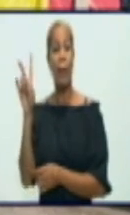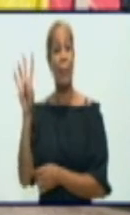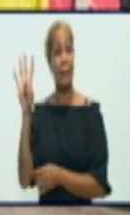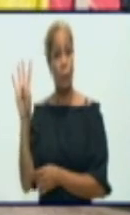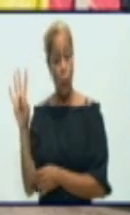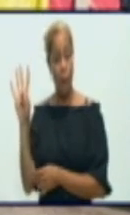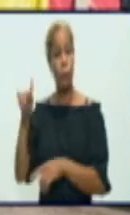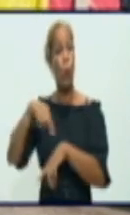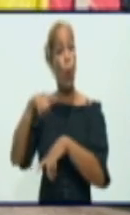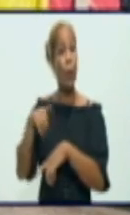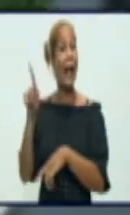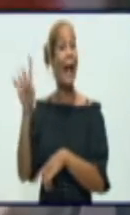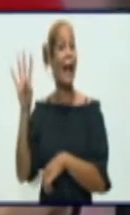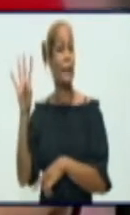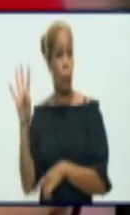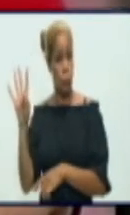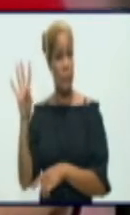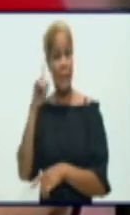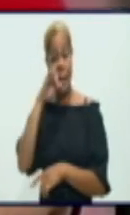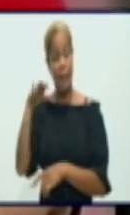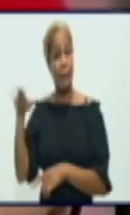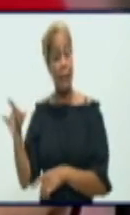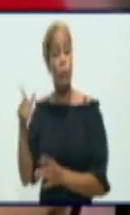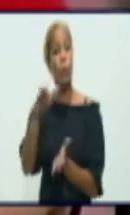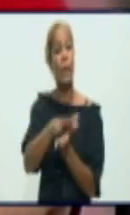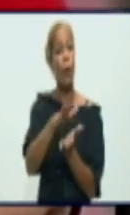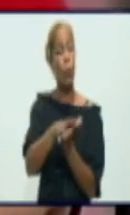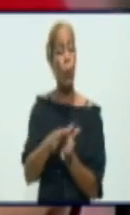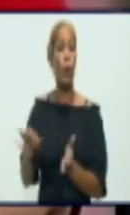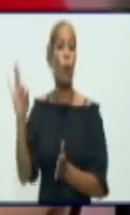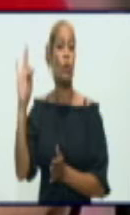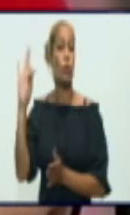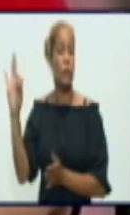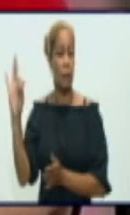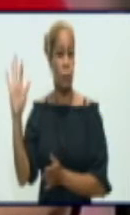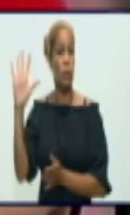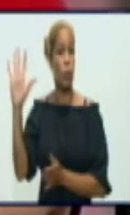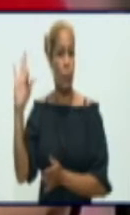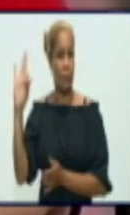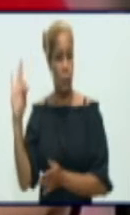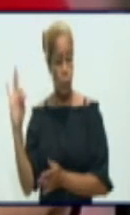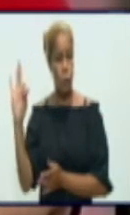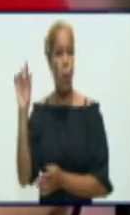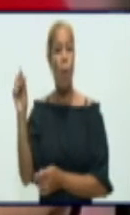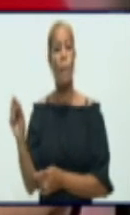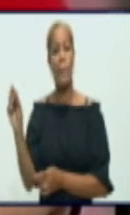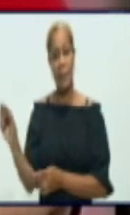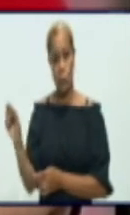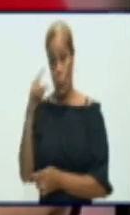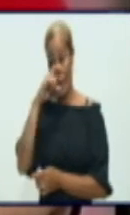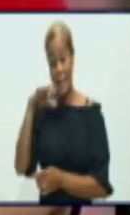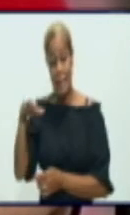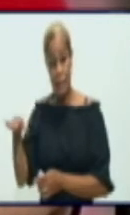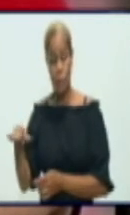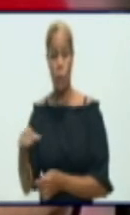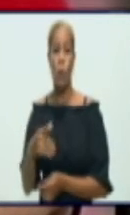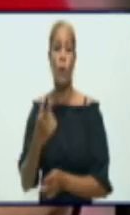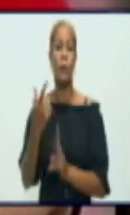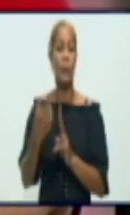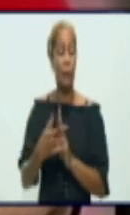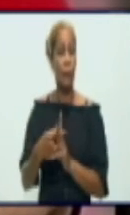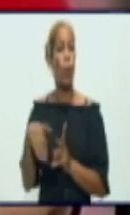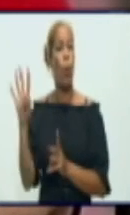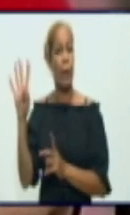reportan 14 casos y se acumula ya un total de 868 pacientes y activos tenemos hoy 41.